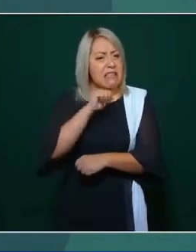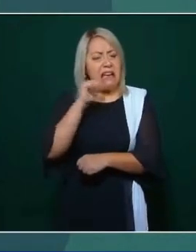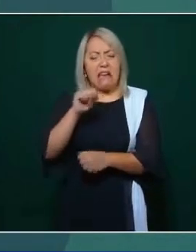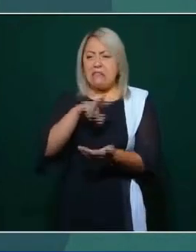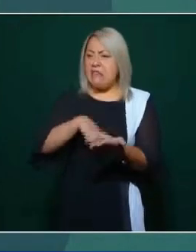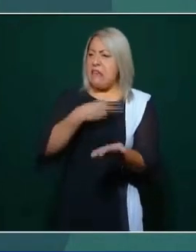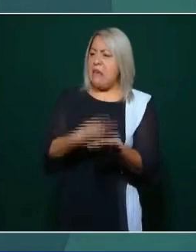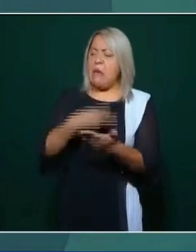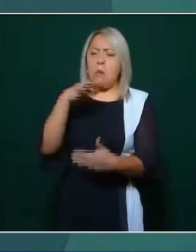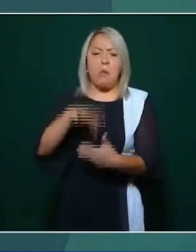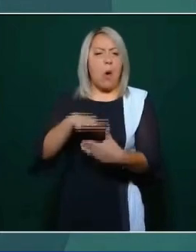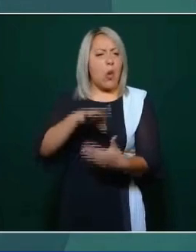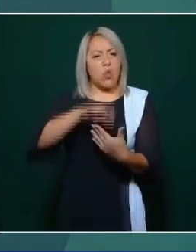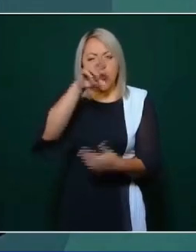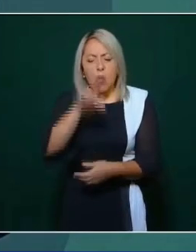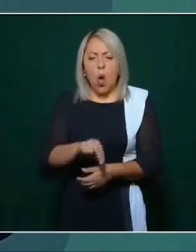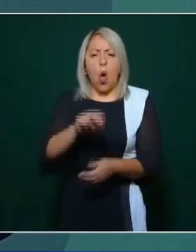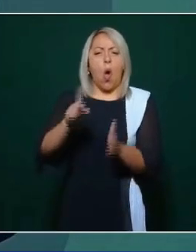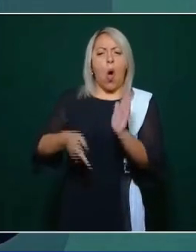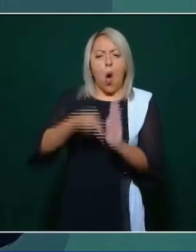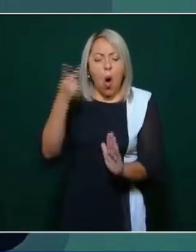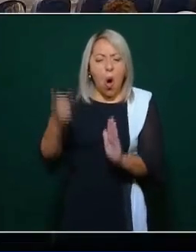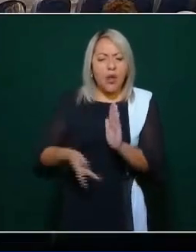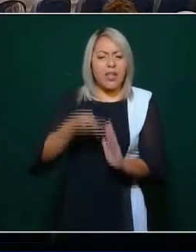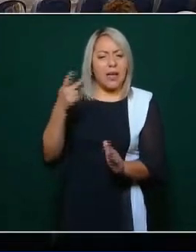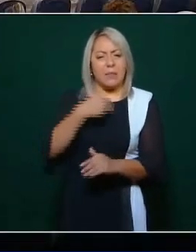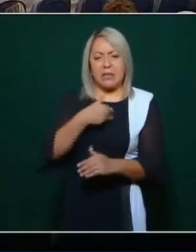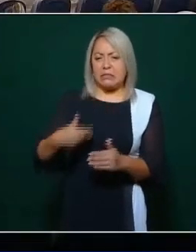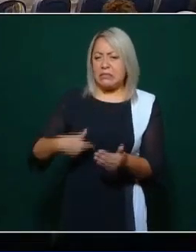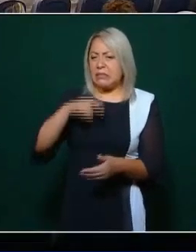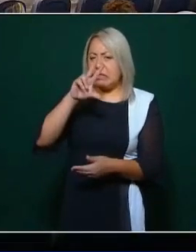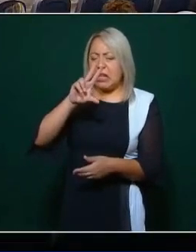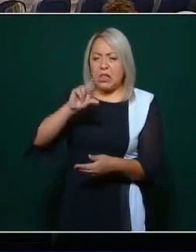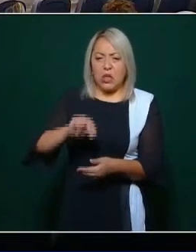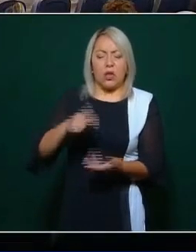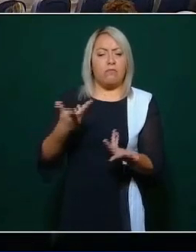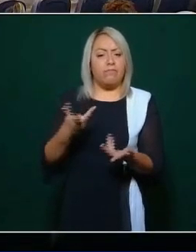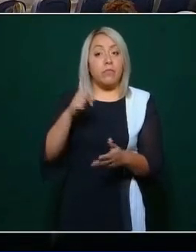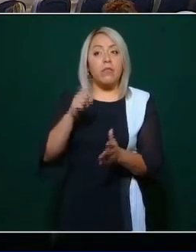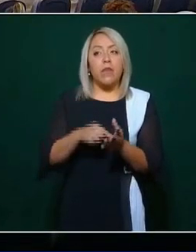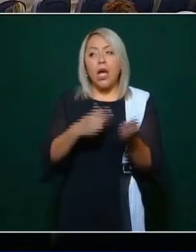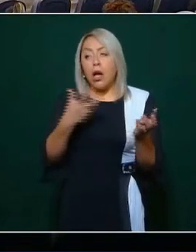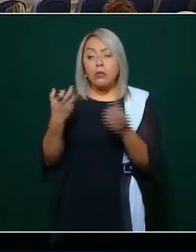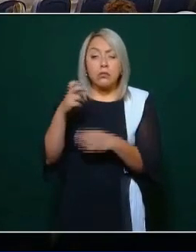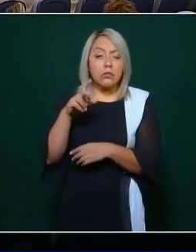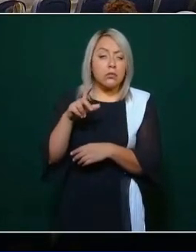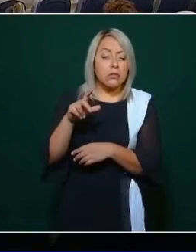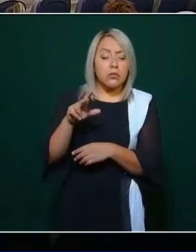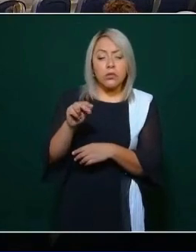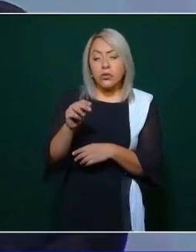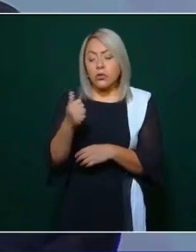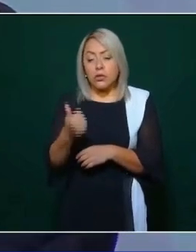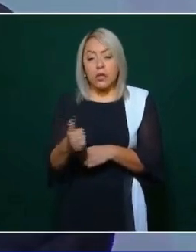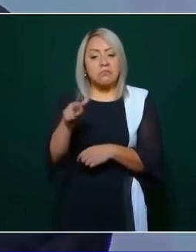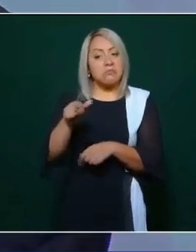en mil ochocientos setenta y seis y se queda en la presidencia